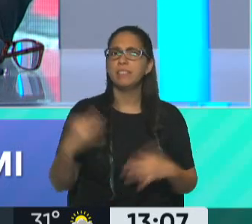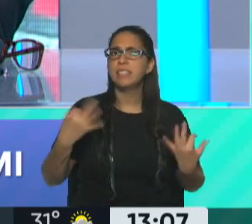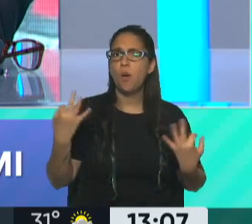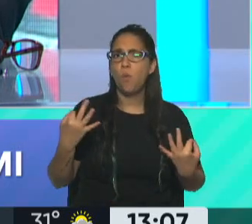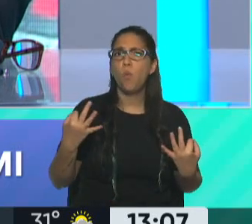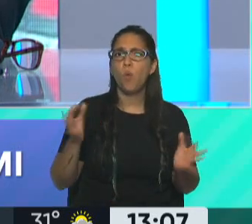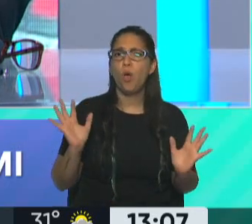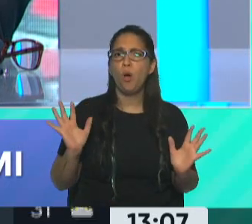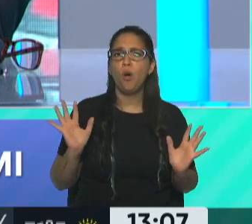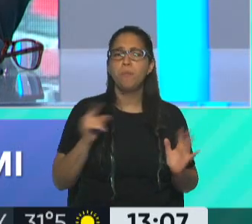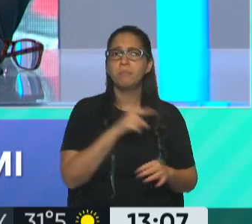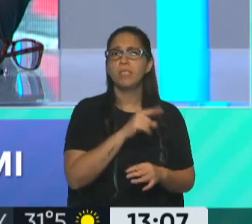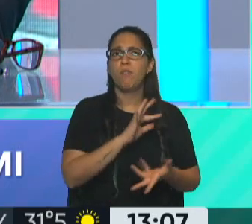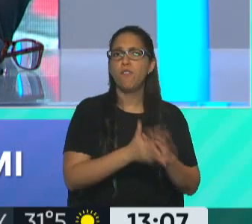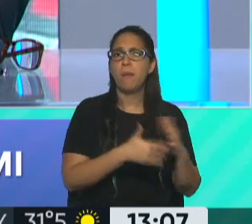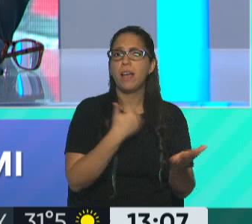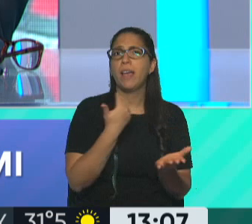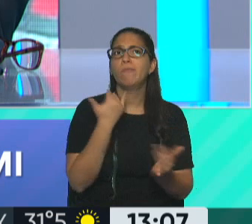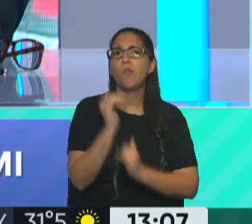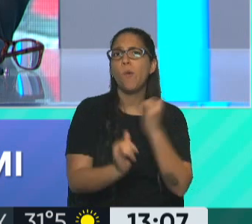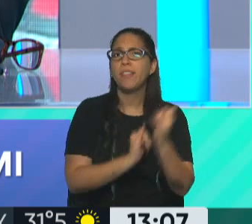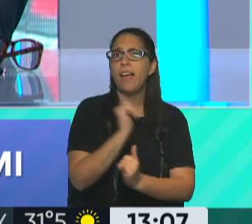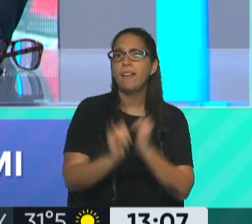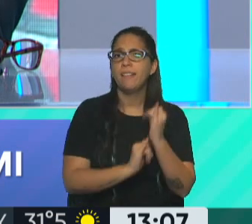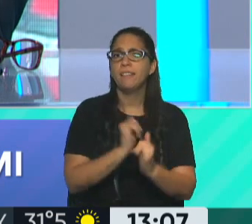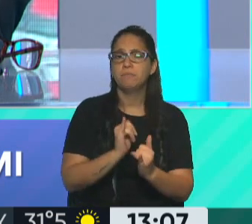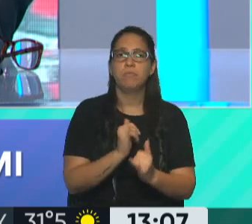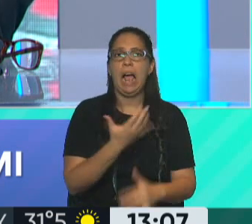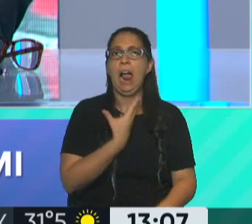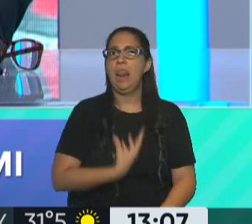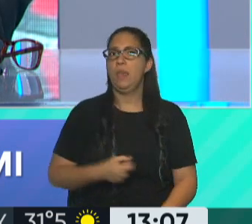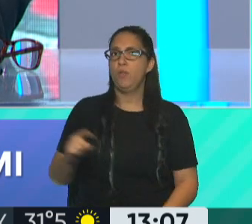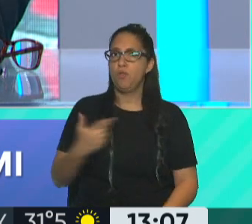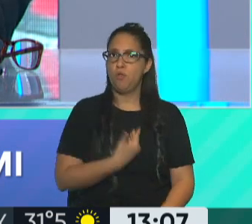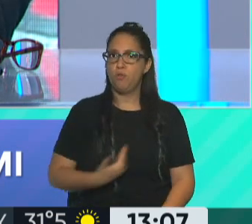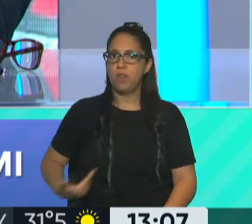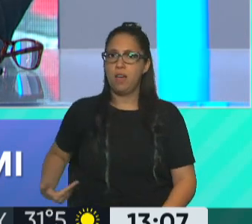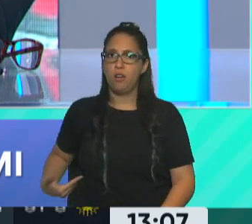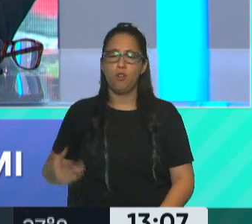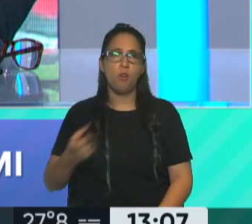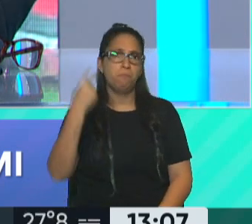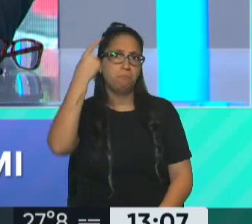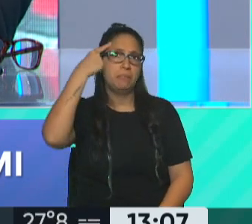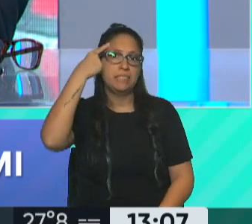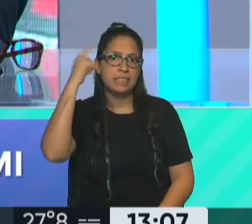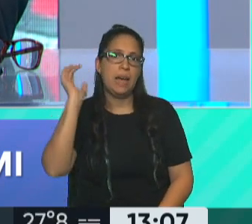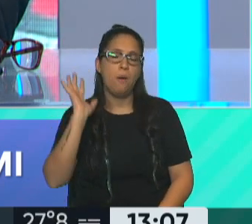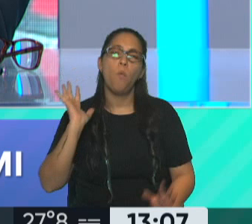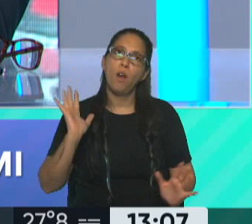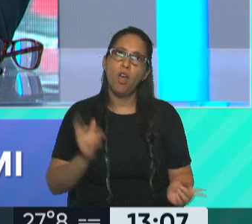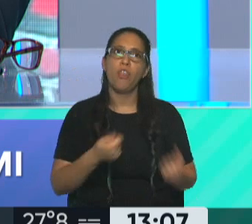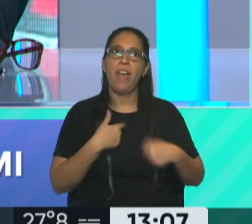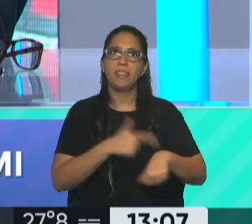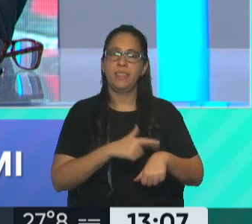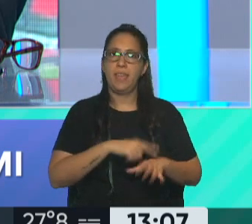así como está presentada la información, es un alivio para el gobierno. Bueno, inclusive se especulaba, bueno, esto también le da más tiempo